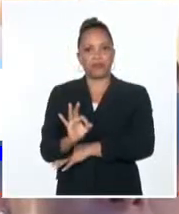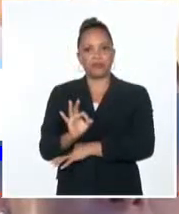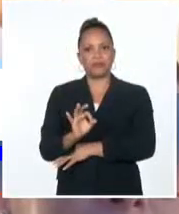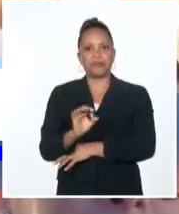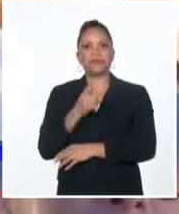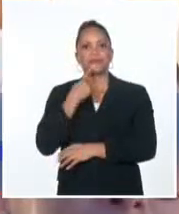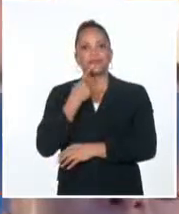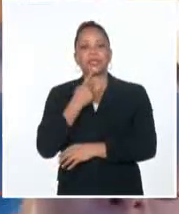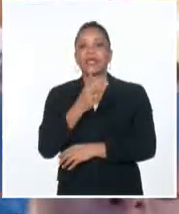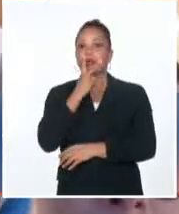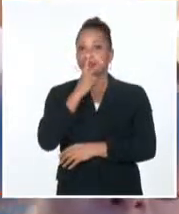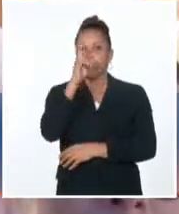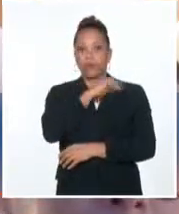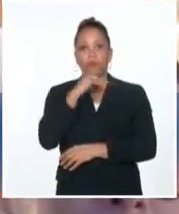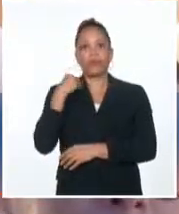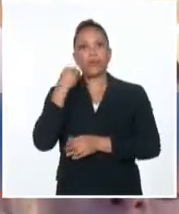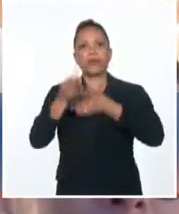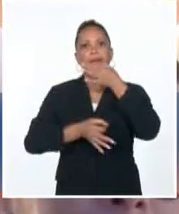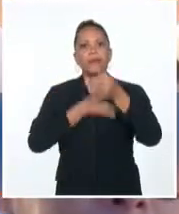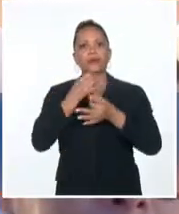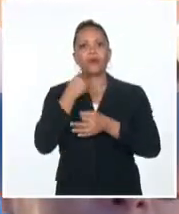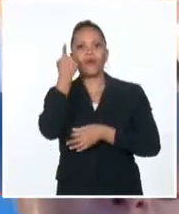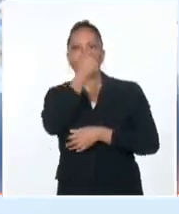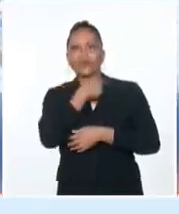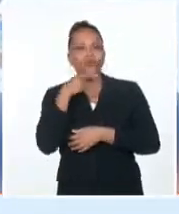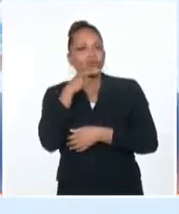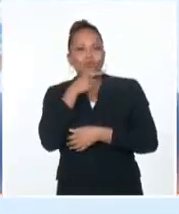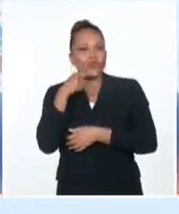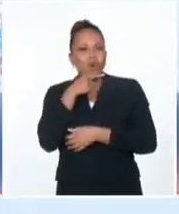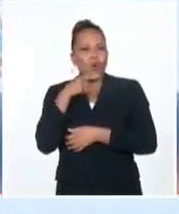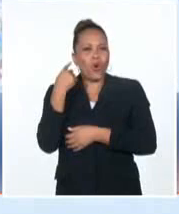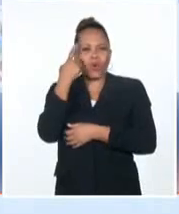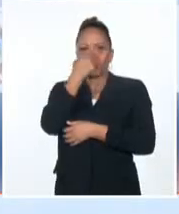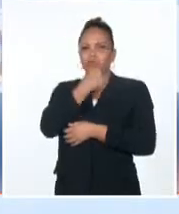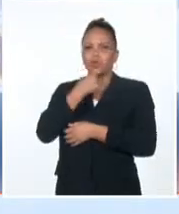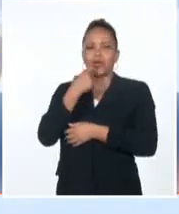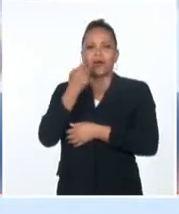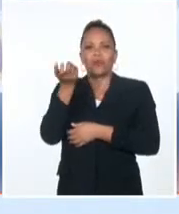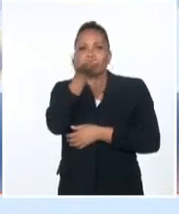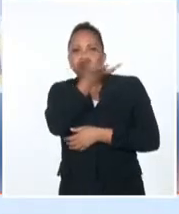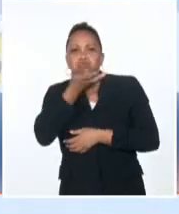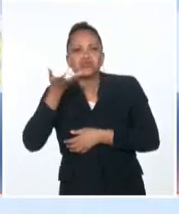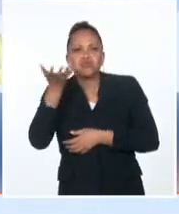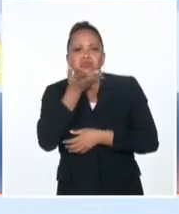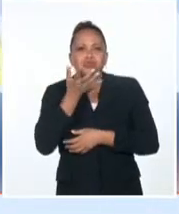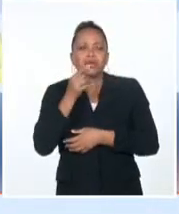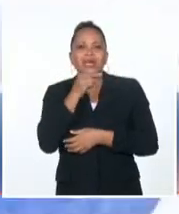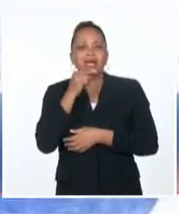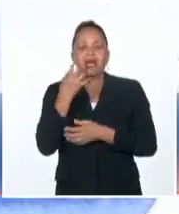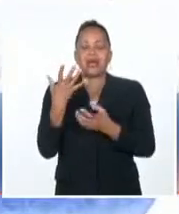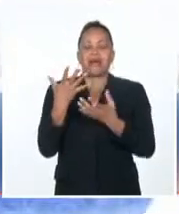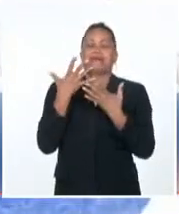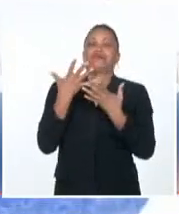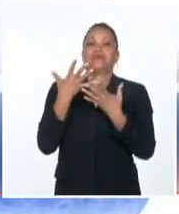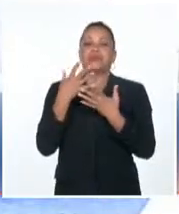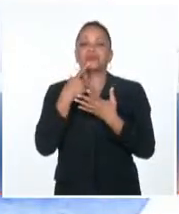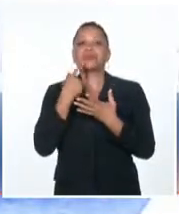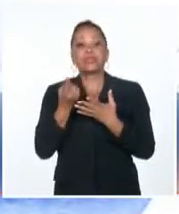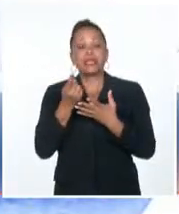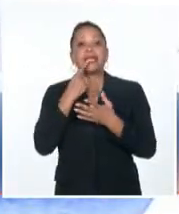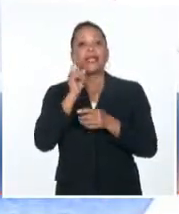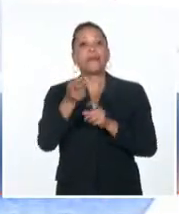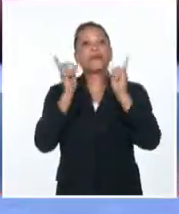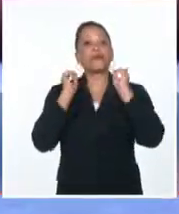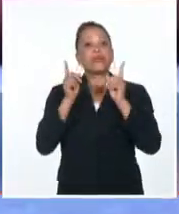atención médica, habló a los presentes con el rostro enrojecido por el efecto del gas lacrimógeno. En un mensaje en Twitter, la policía de Ecuador